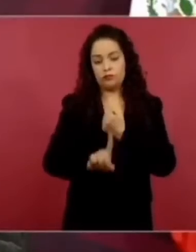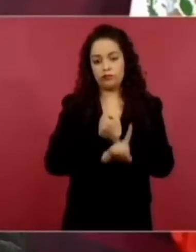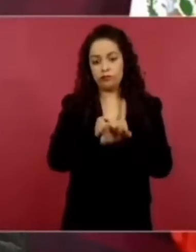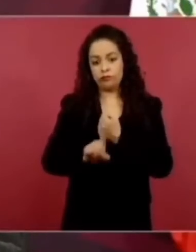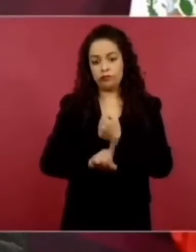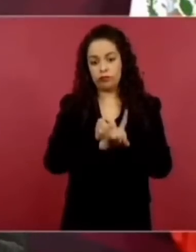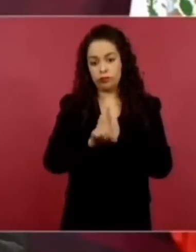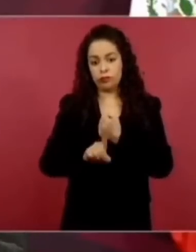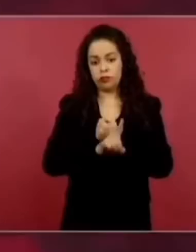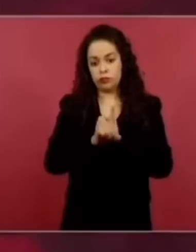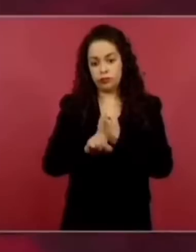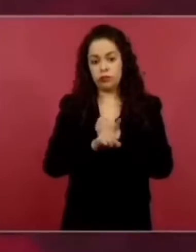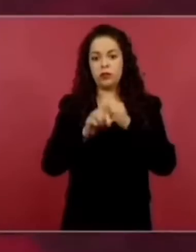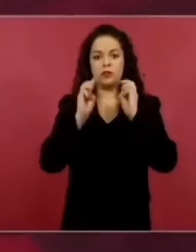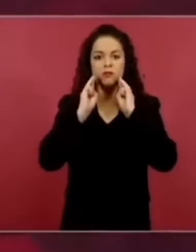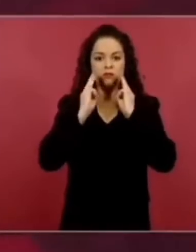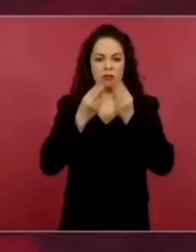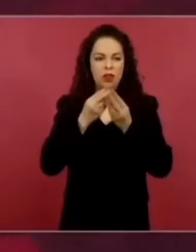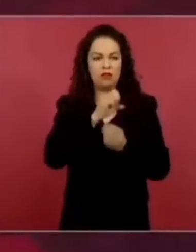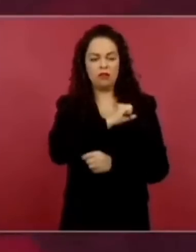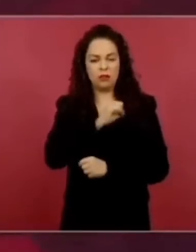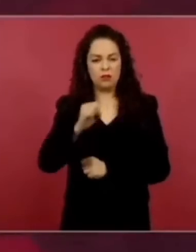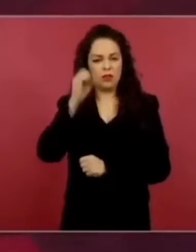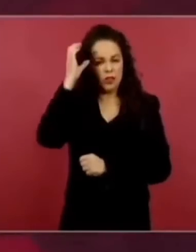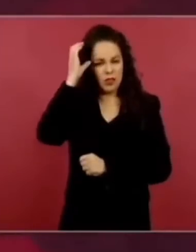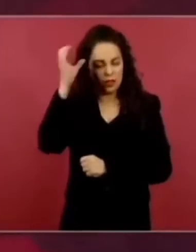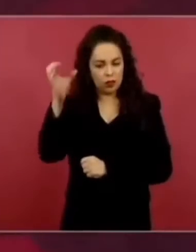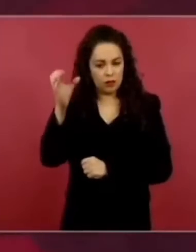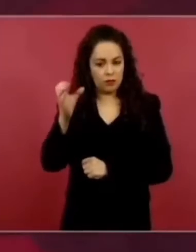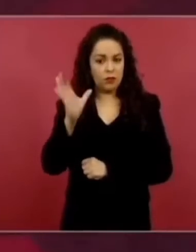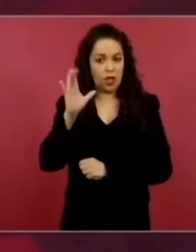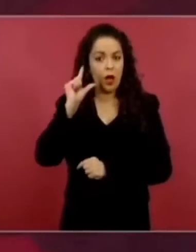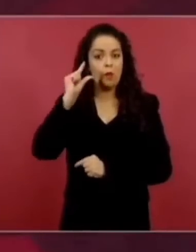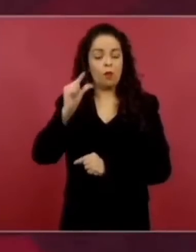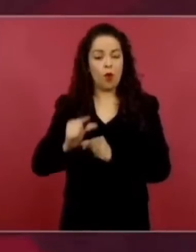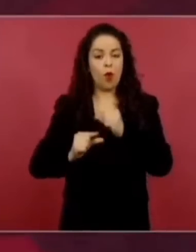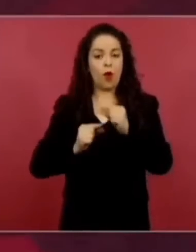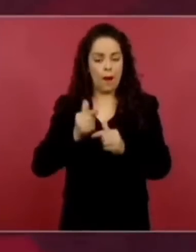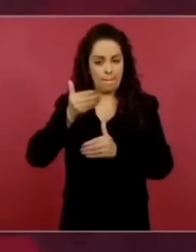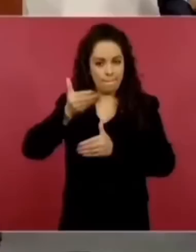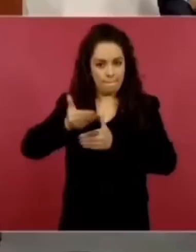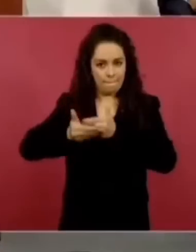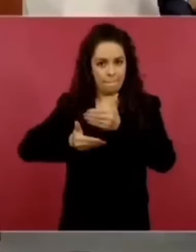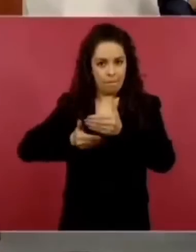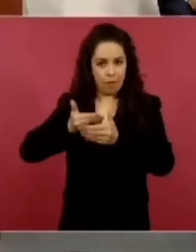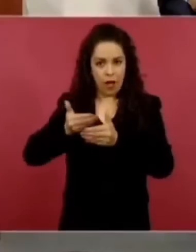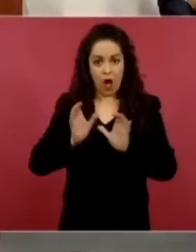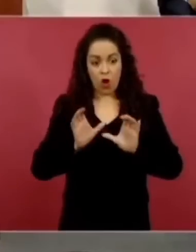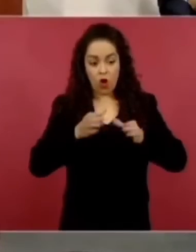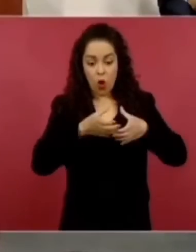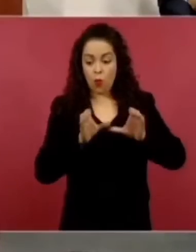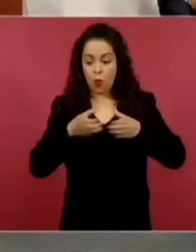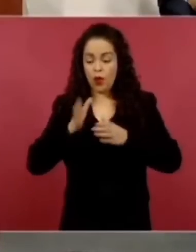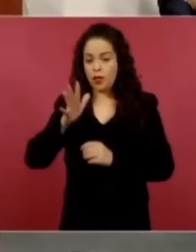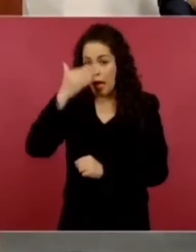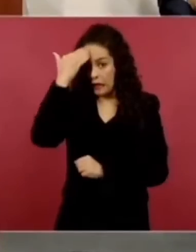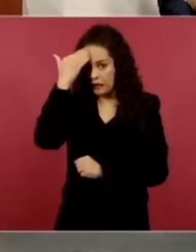Ya se está entrando a las comunidades, se está avanzando en todas las comunidades.